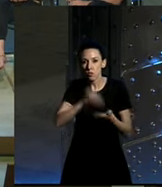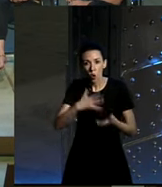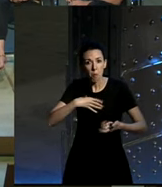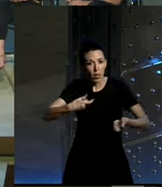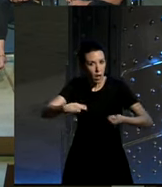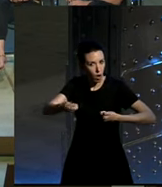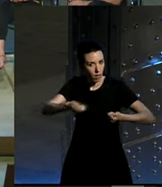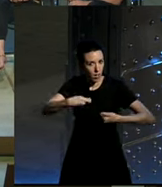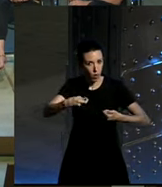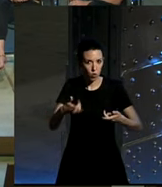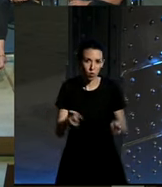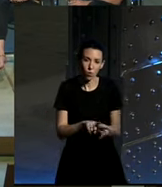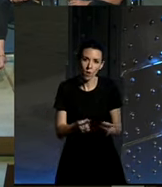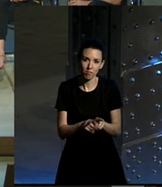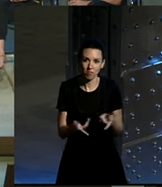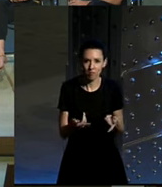una especie de